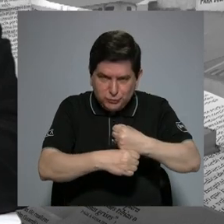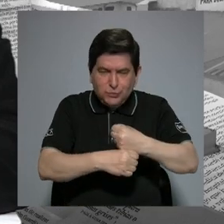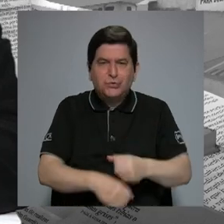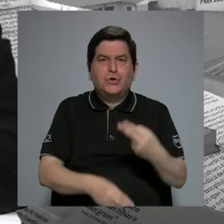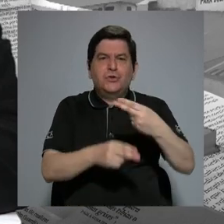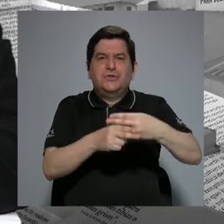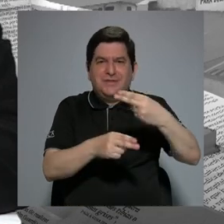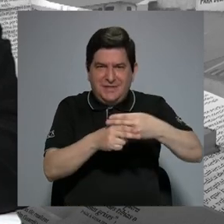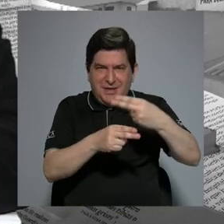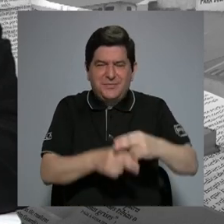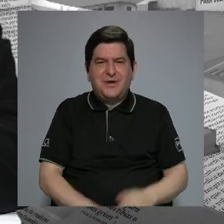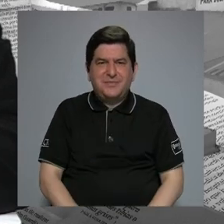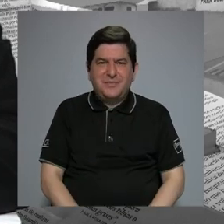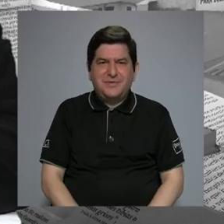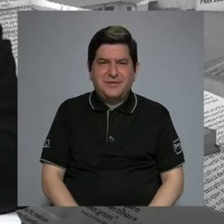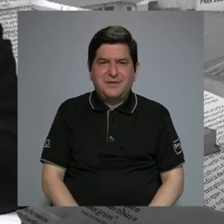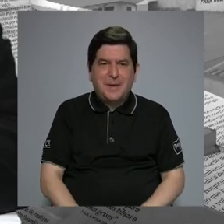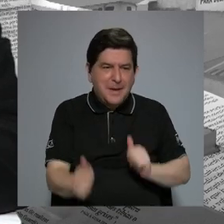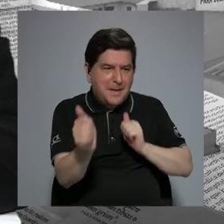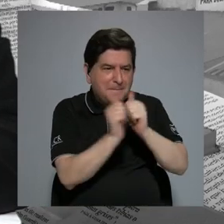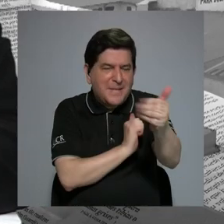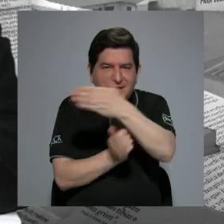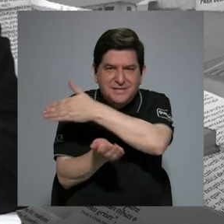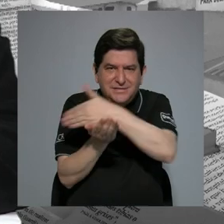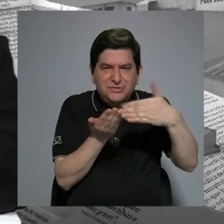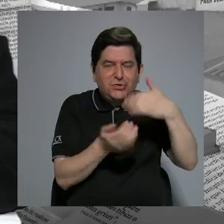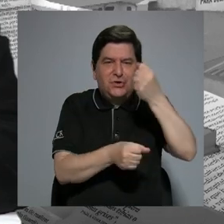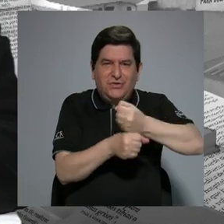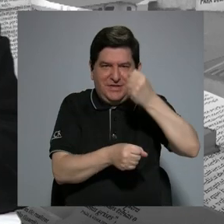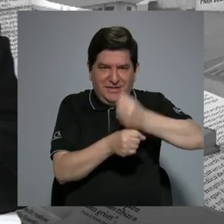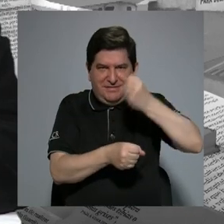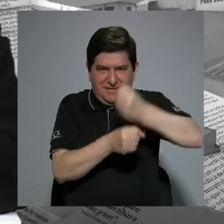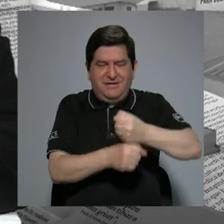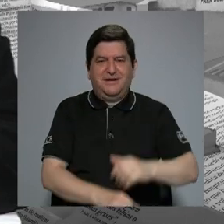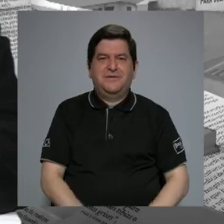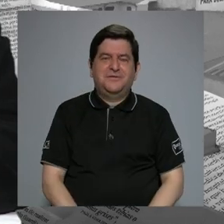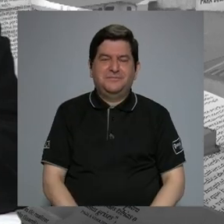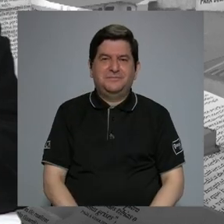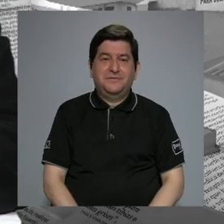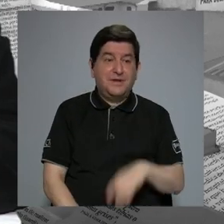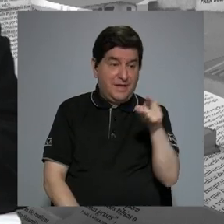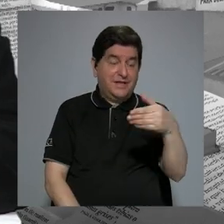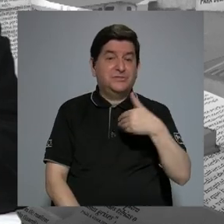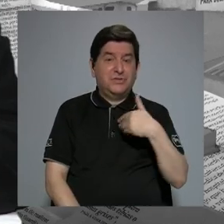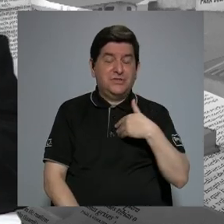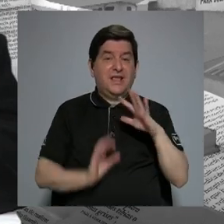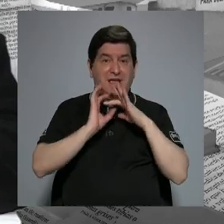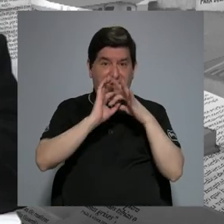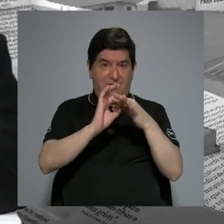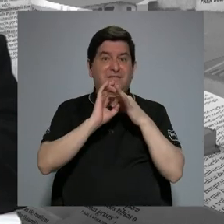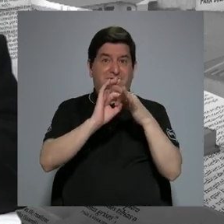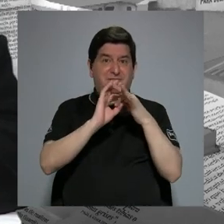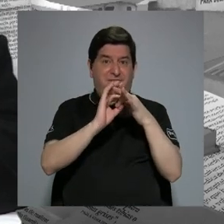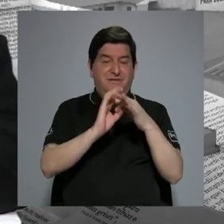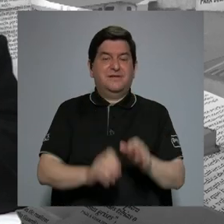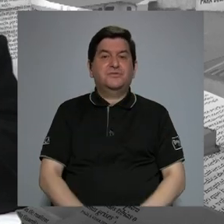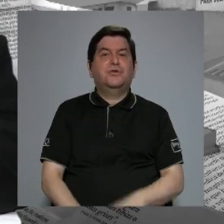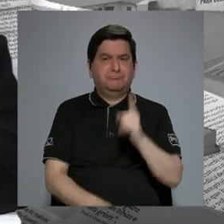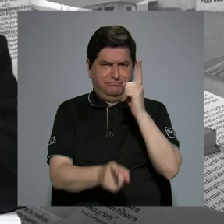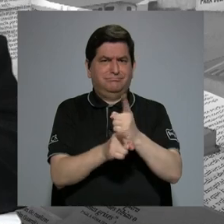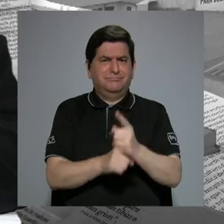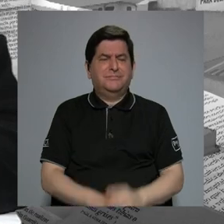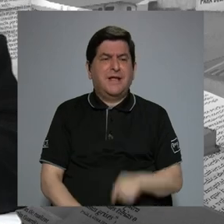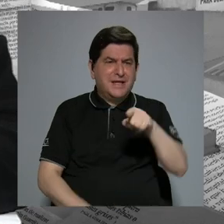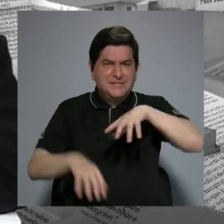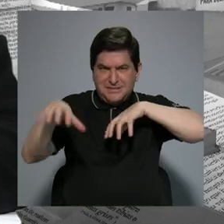le llamamos transfronterización del trabajo. Y en realidad eso tiene que ver, muy acertadamente, Alejandra, con